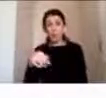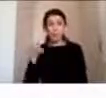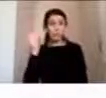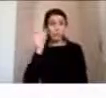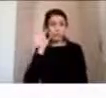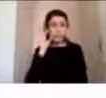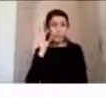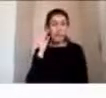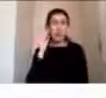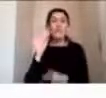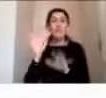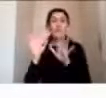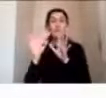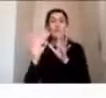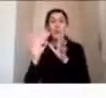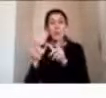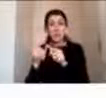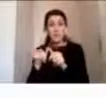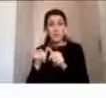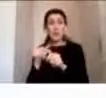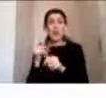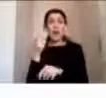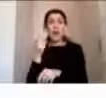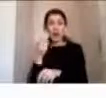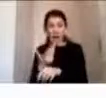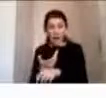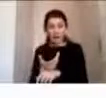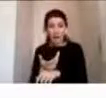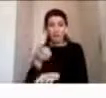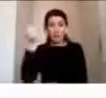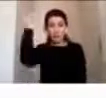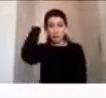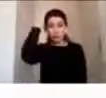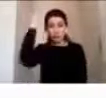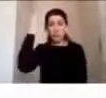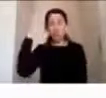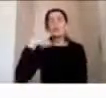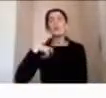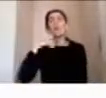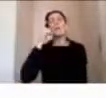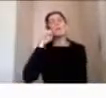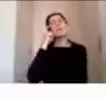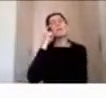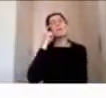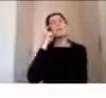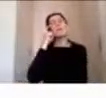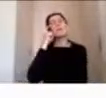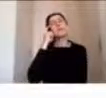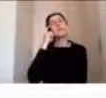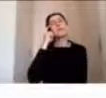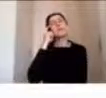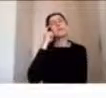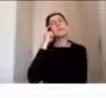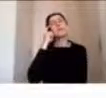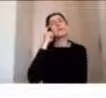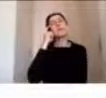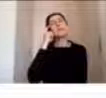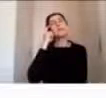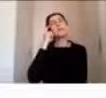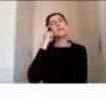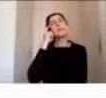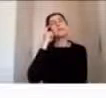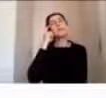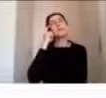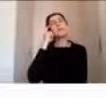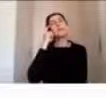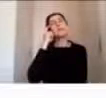que ha sufrido algún tipo de lesión cerebral yo me imagino que hay preguntas que suelen aparecer por ejemplo ¿será capaz de